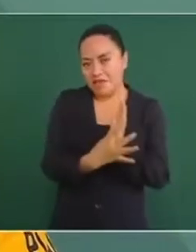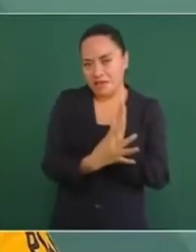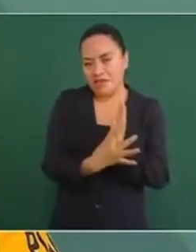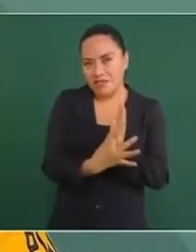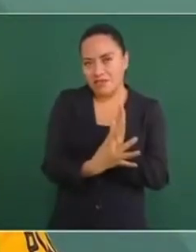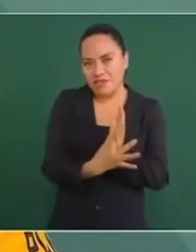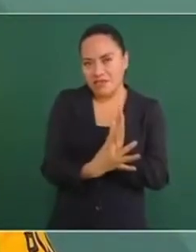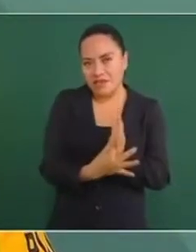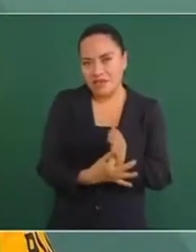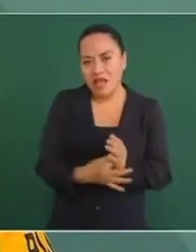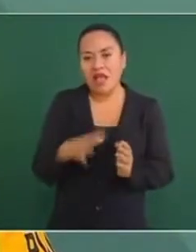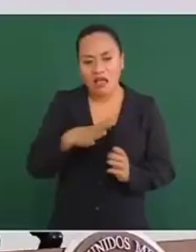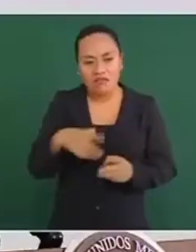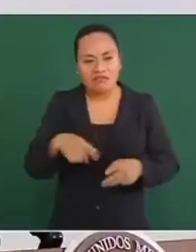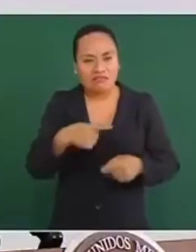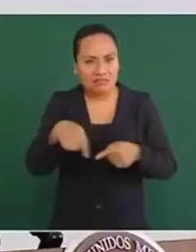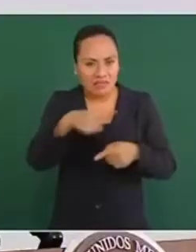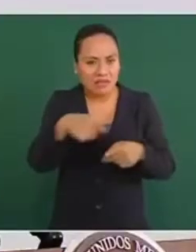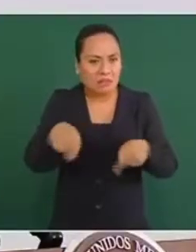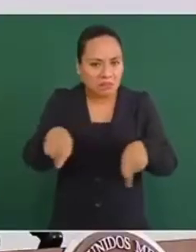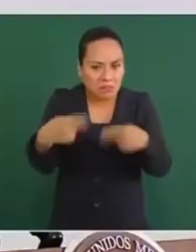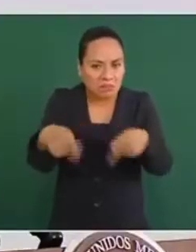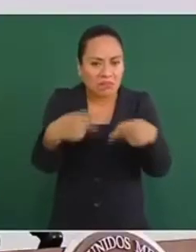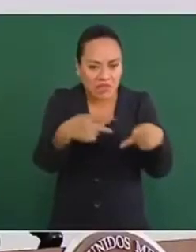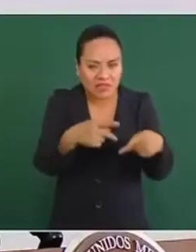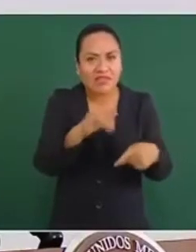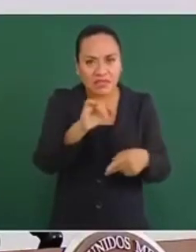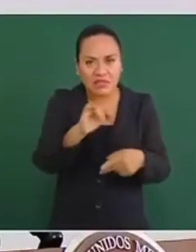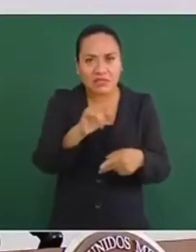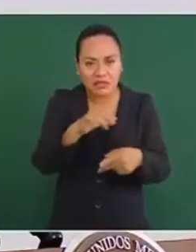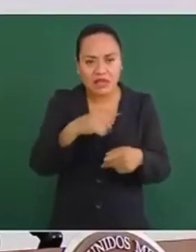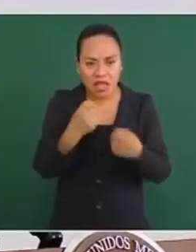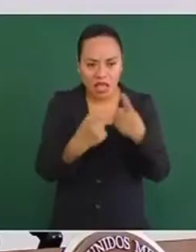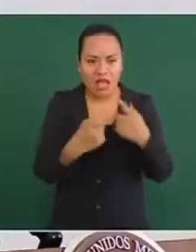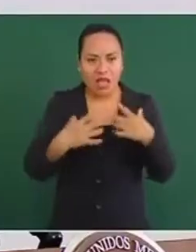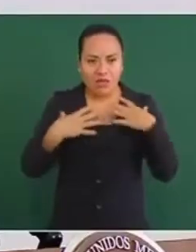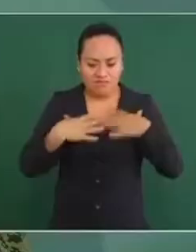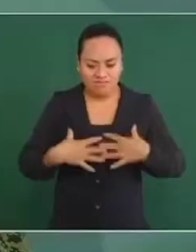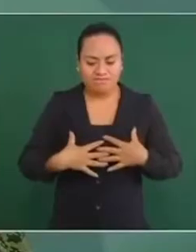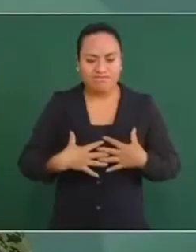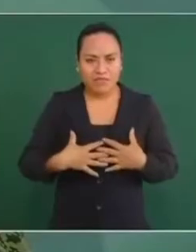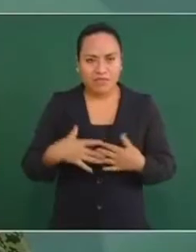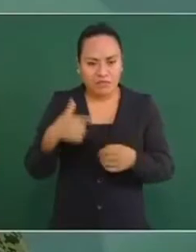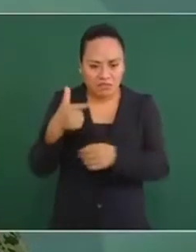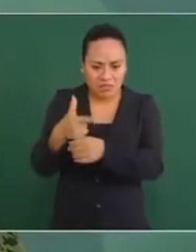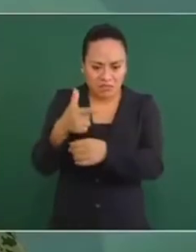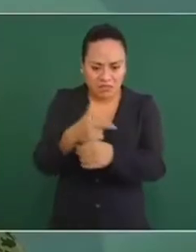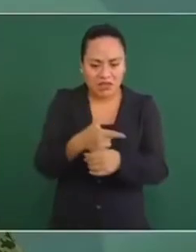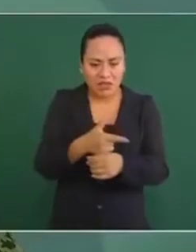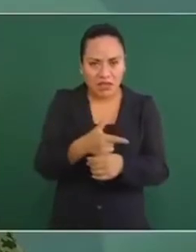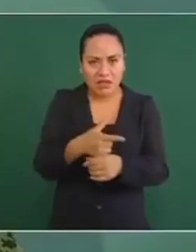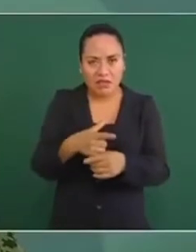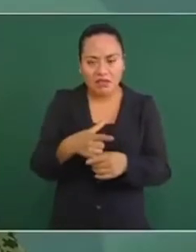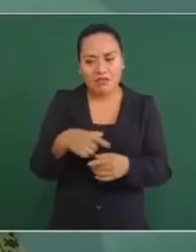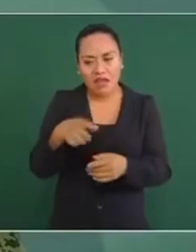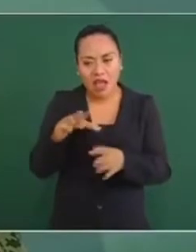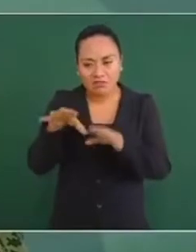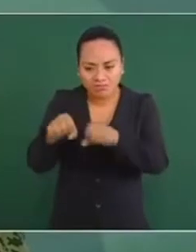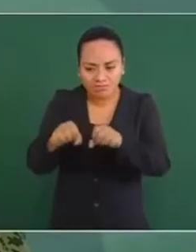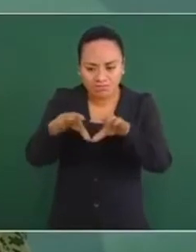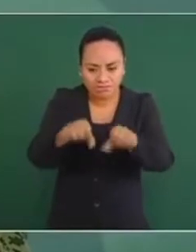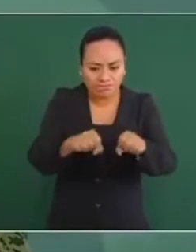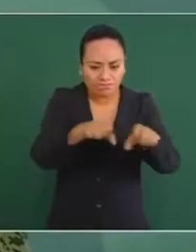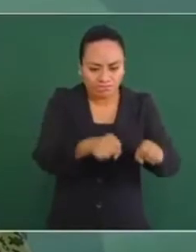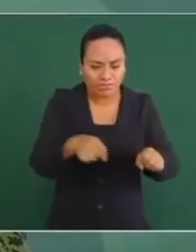mercado de esas placas. Lo que sí hemos detectado que en la mayoría de los casos donde